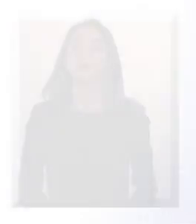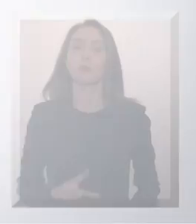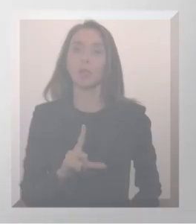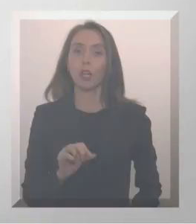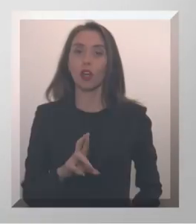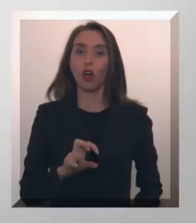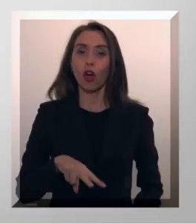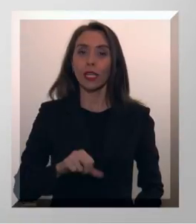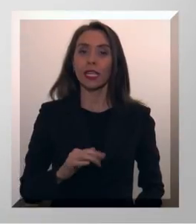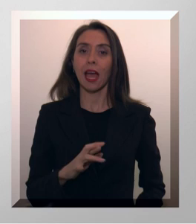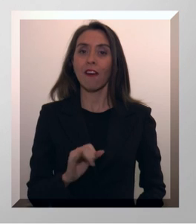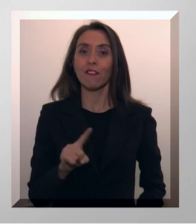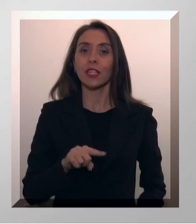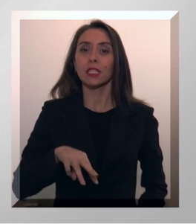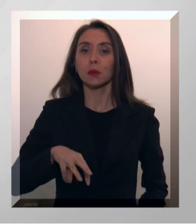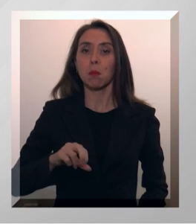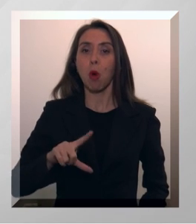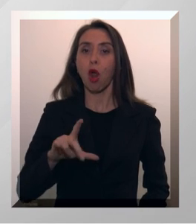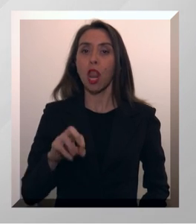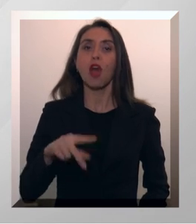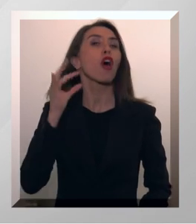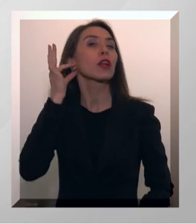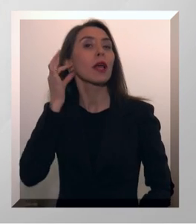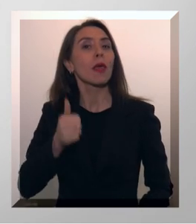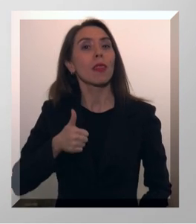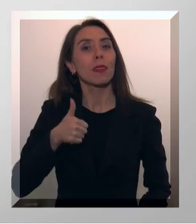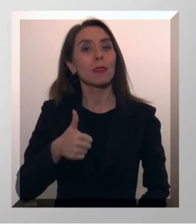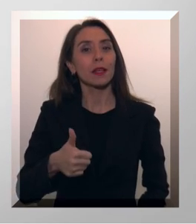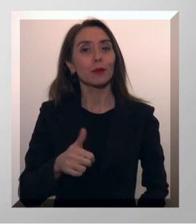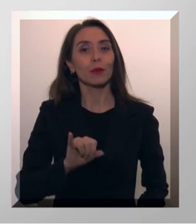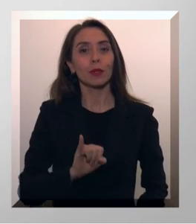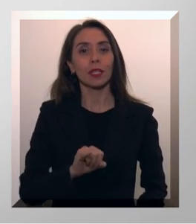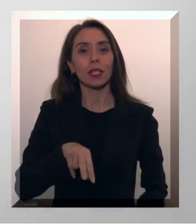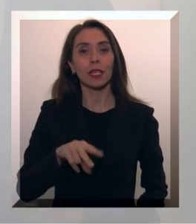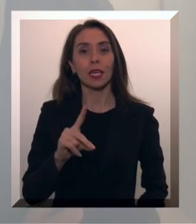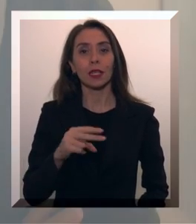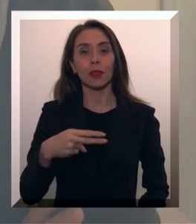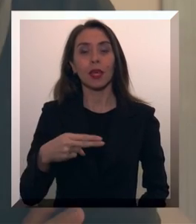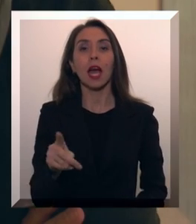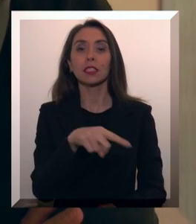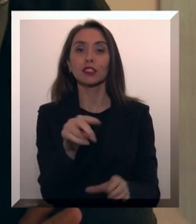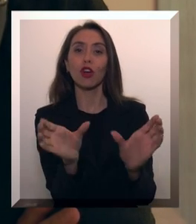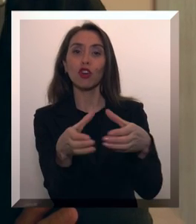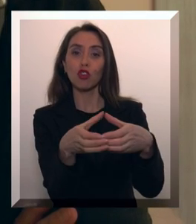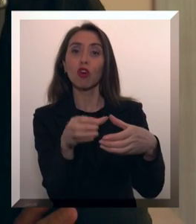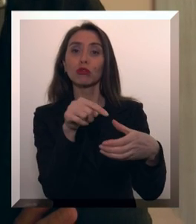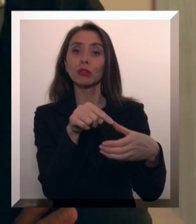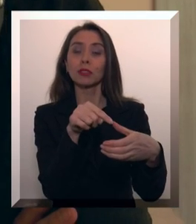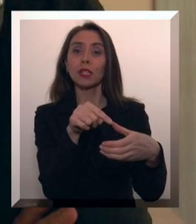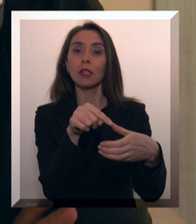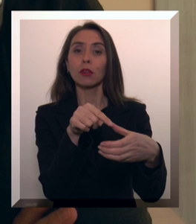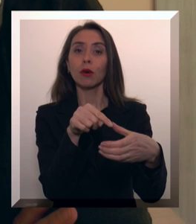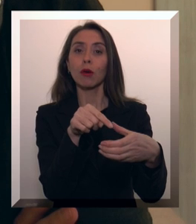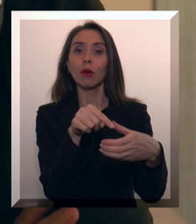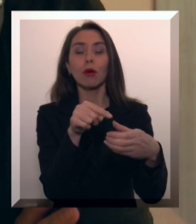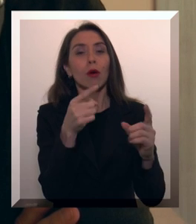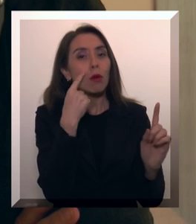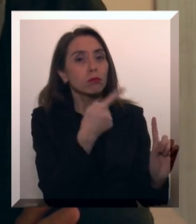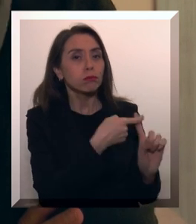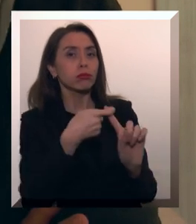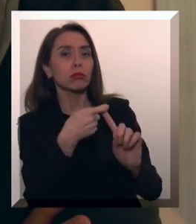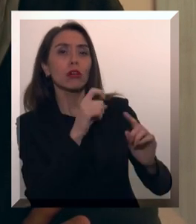Lorena Fríez Monleón, directora INDH El Consejo en realidad tomó